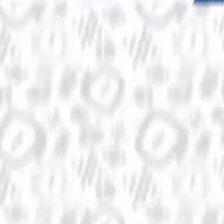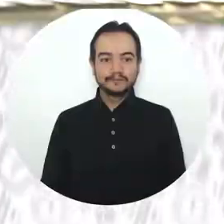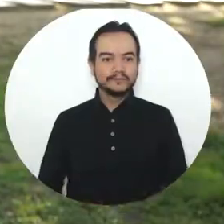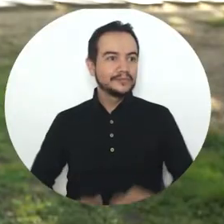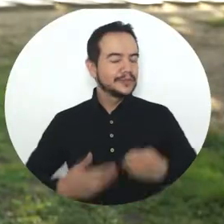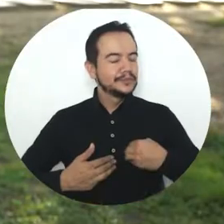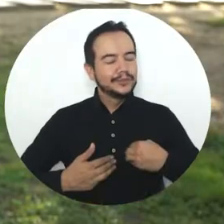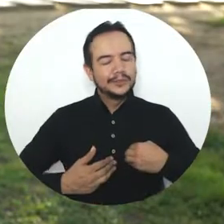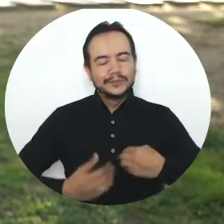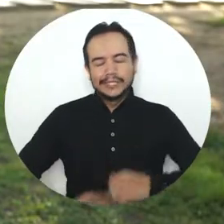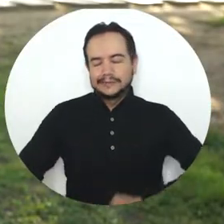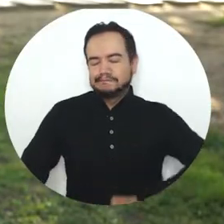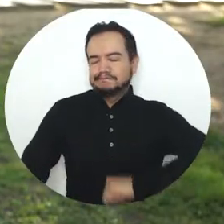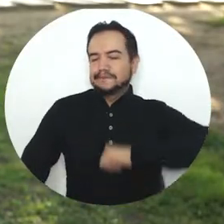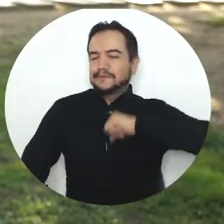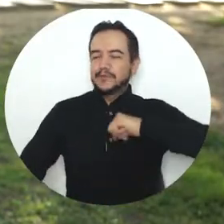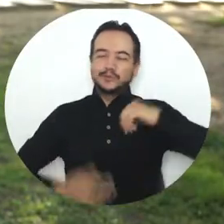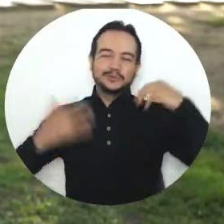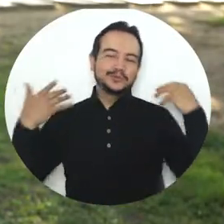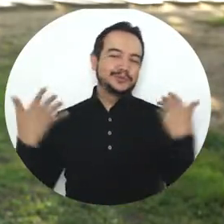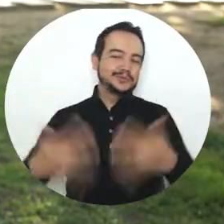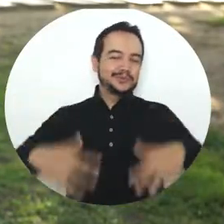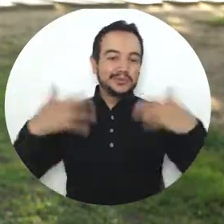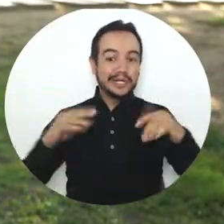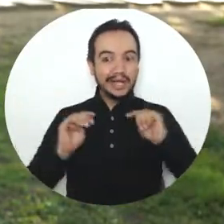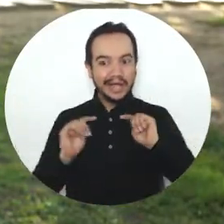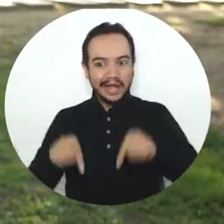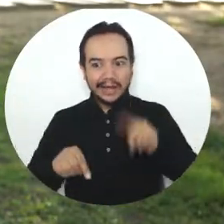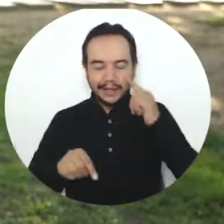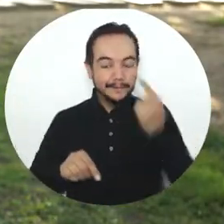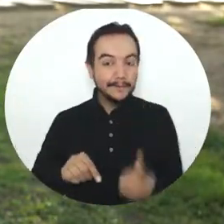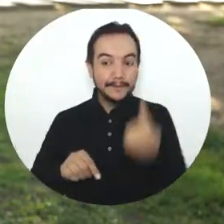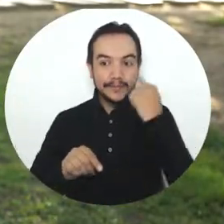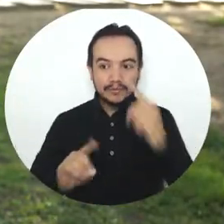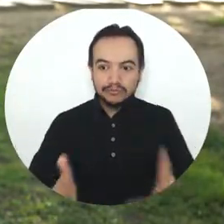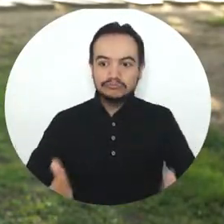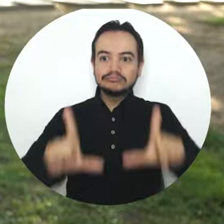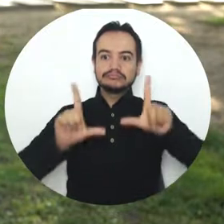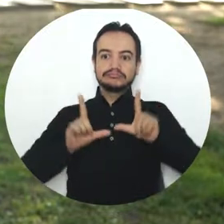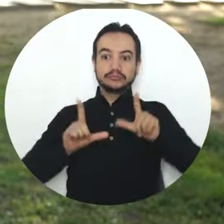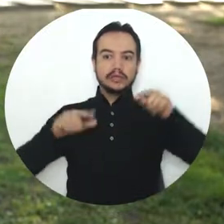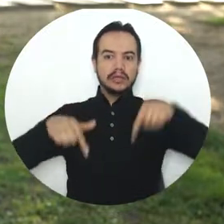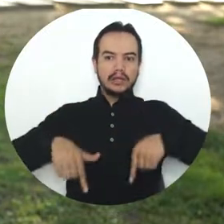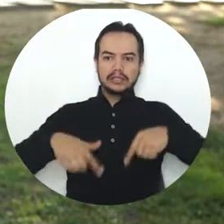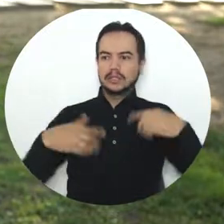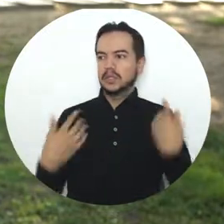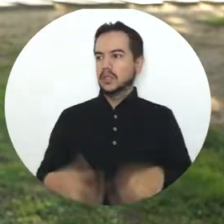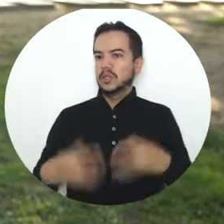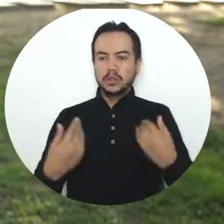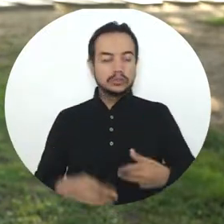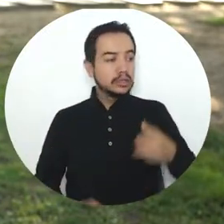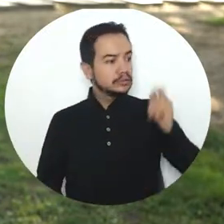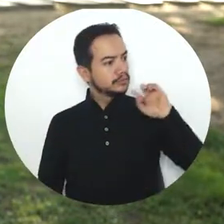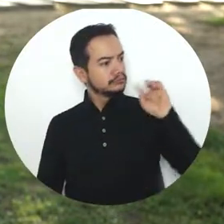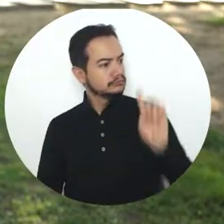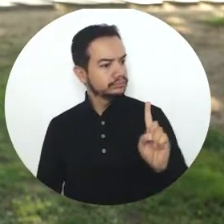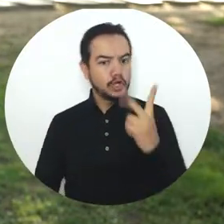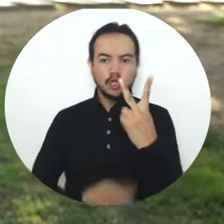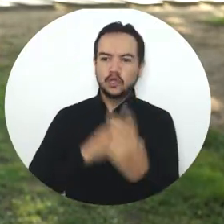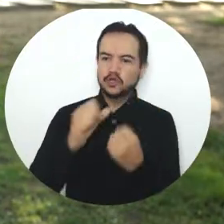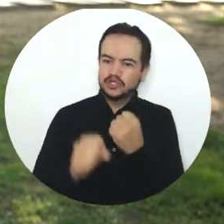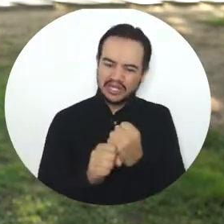Es totalmente un orgullo estar en esta primera corte, fueron unos dos años de bastante